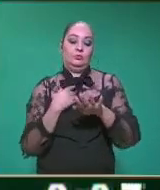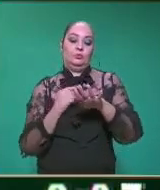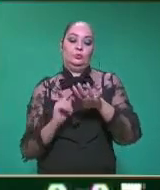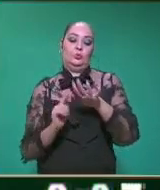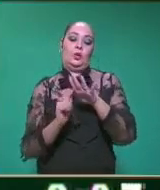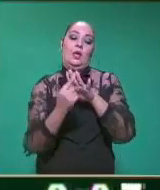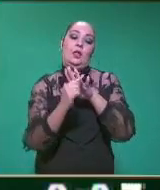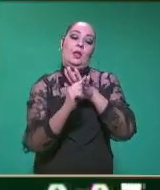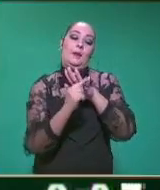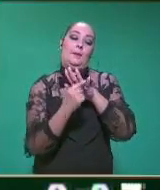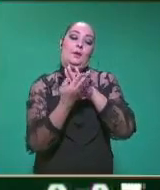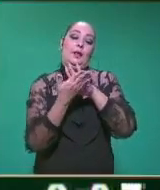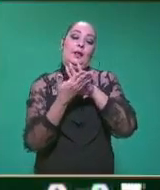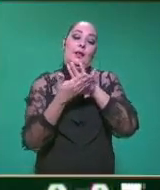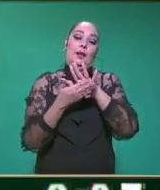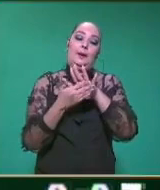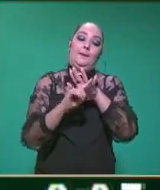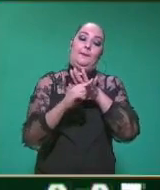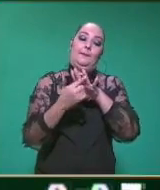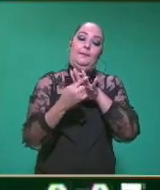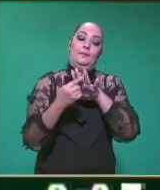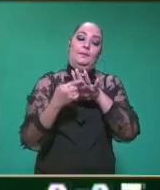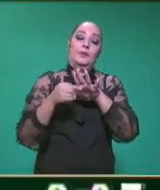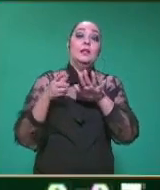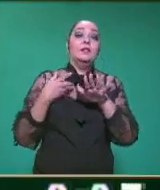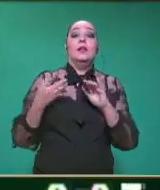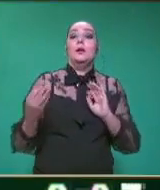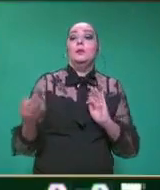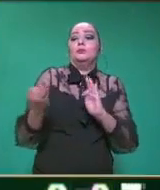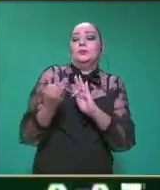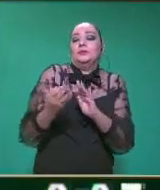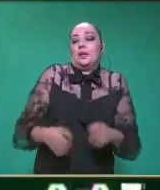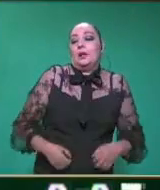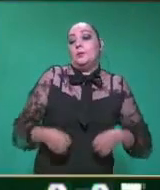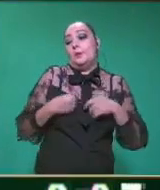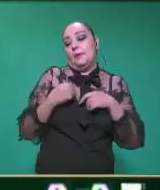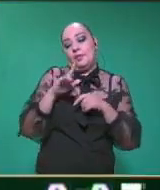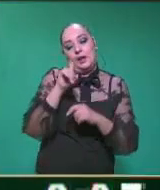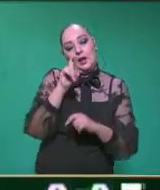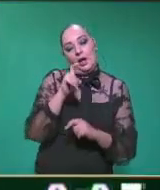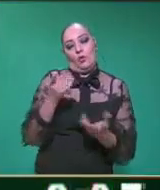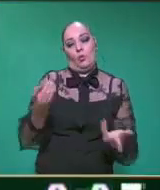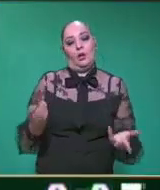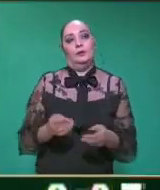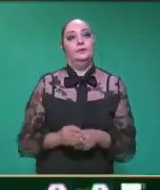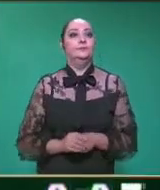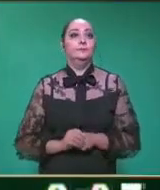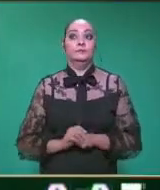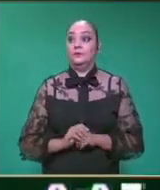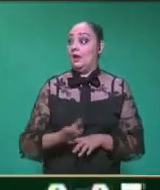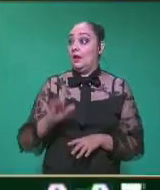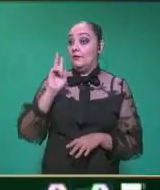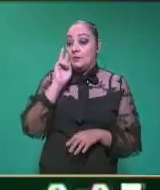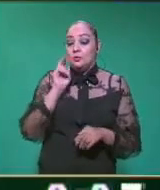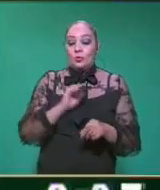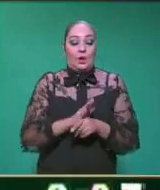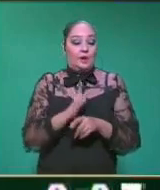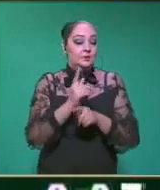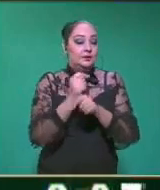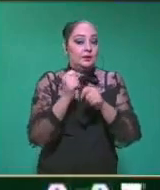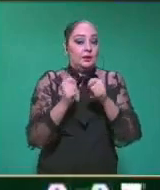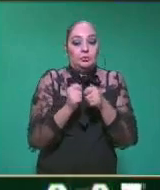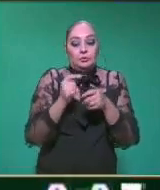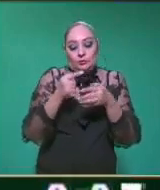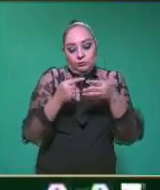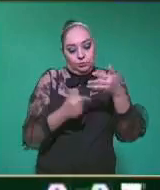se encuentra más cerca de los cuerpos de agua. Pues bueno, ya conocemos las ocho especies que habitan en México